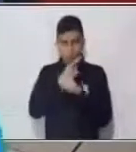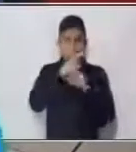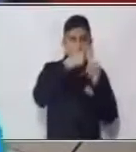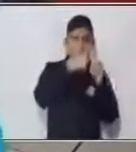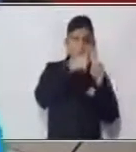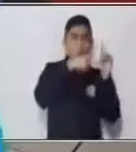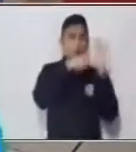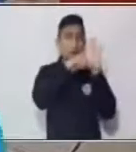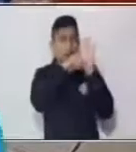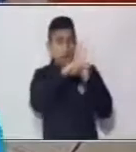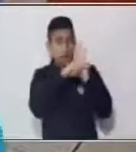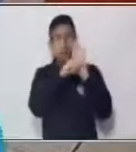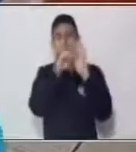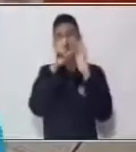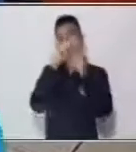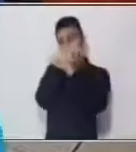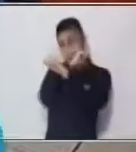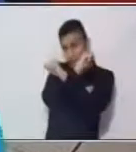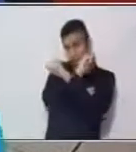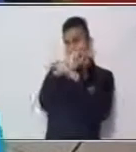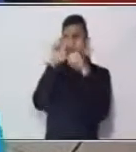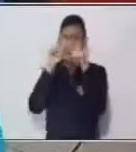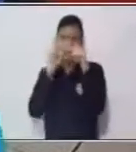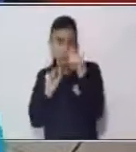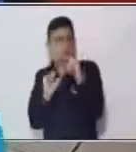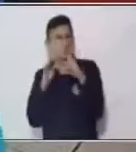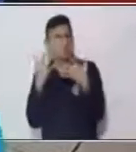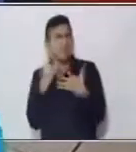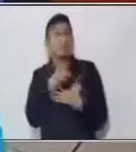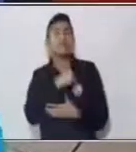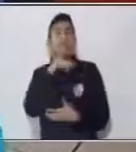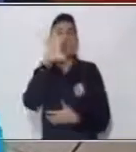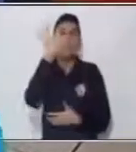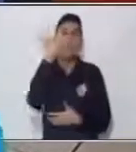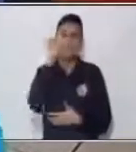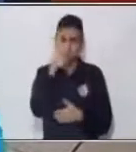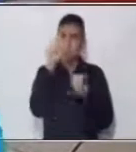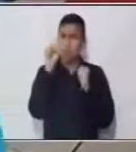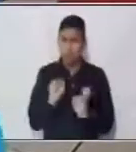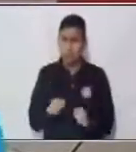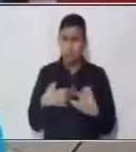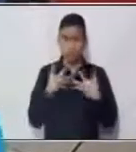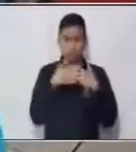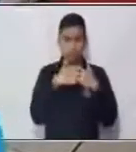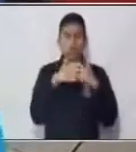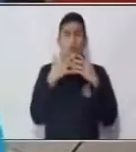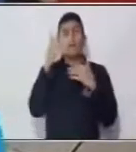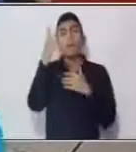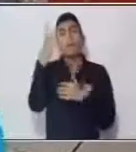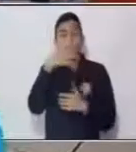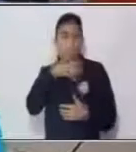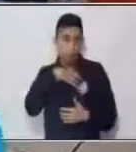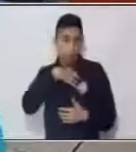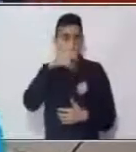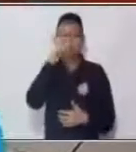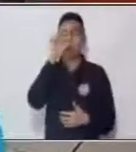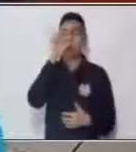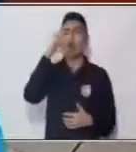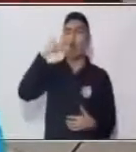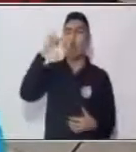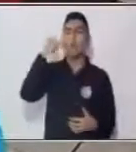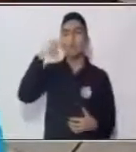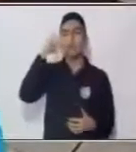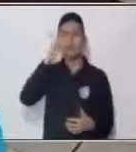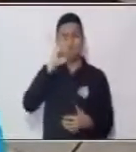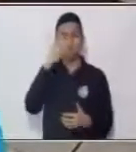resta, multiplicación y división. Así es que los invito también a crear sus propios dominó y así trabajar también sus